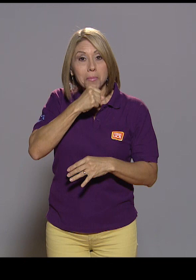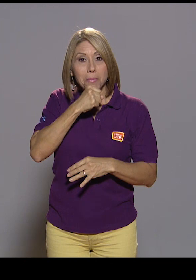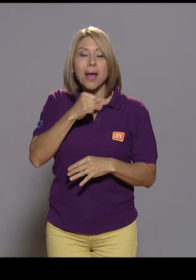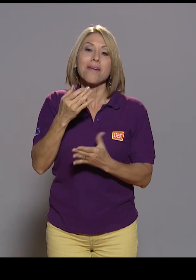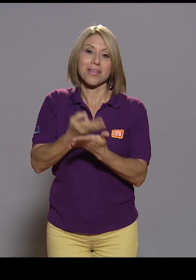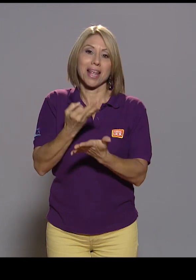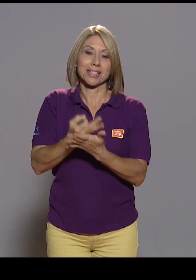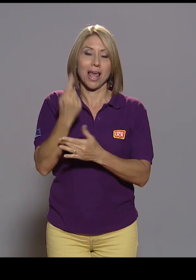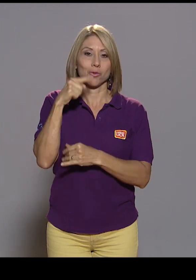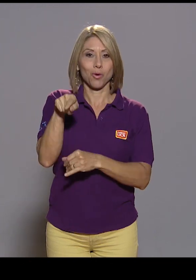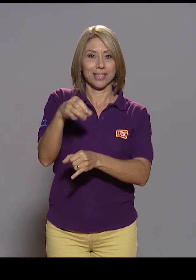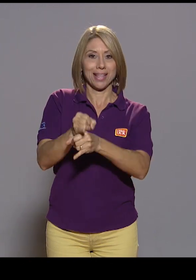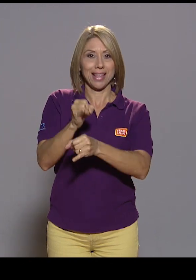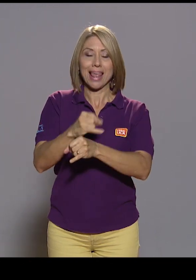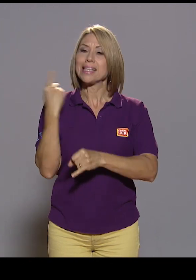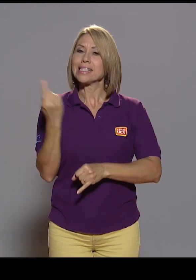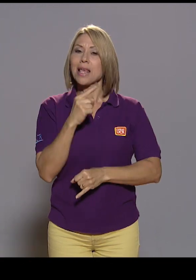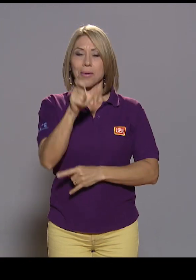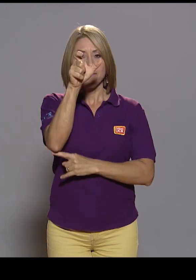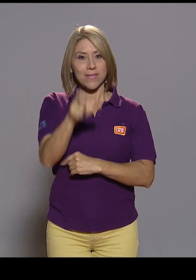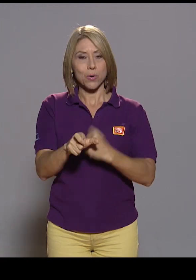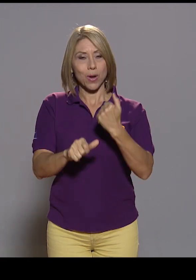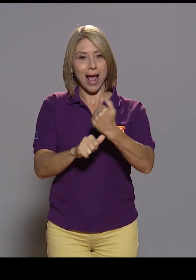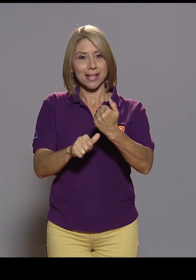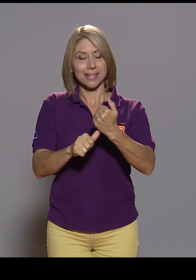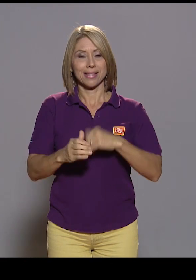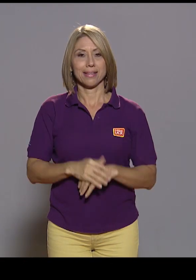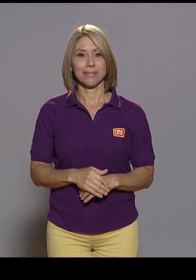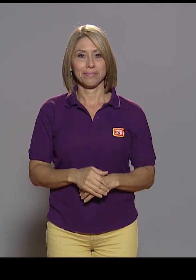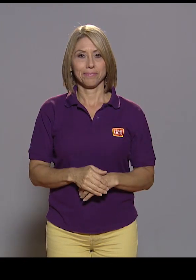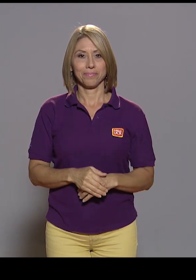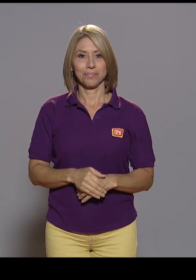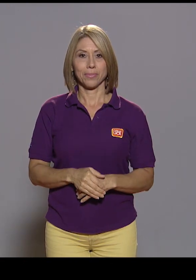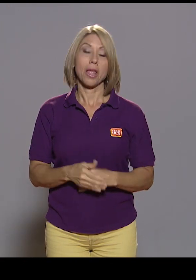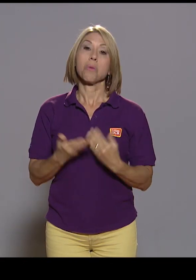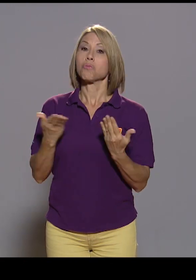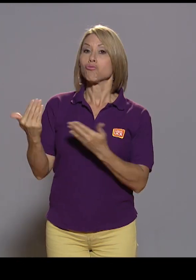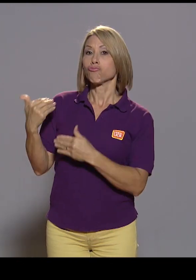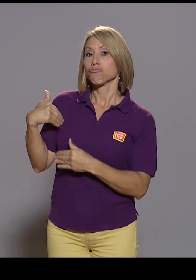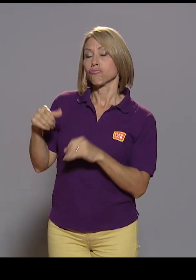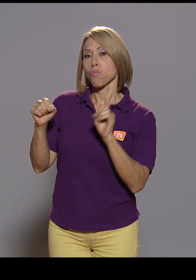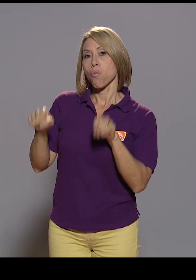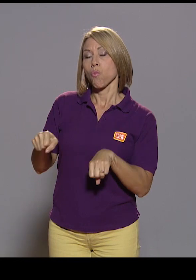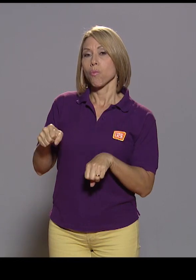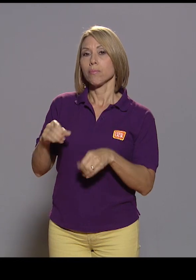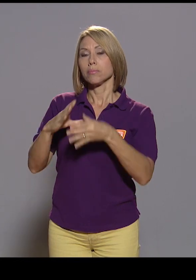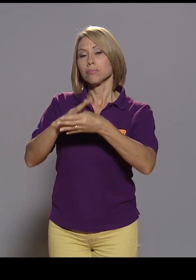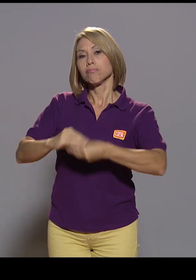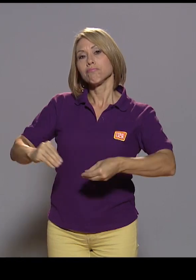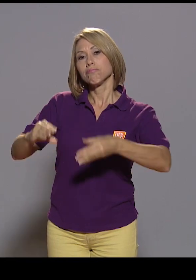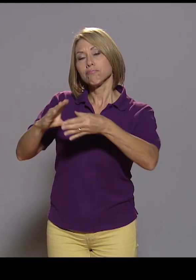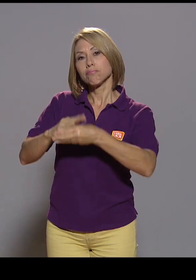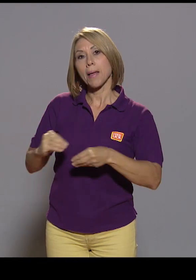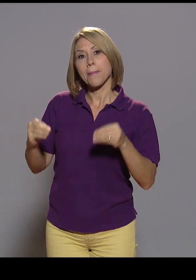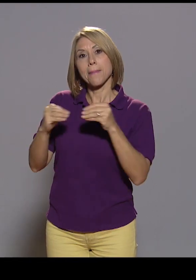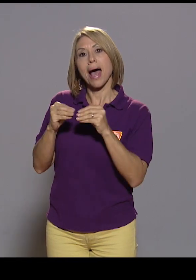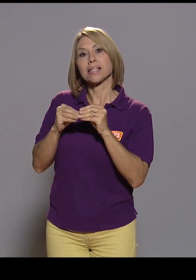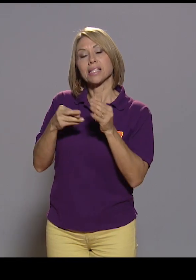esta entidad. Siempre con la misma figura del asistente. Y bueno, Cris, ¿nos puede contar más de este